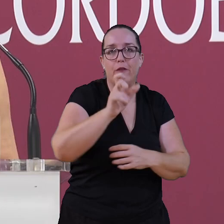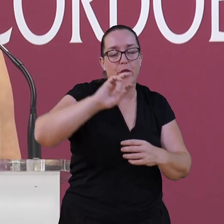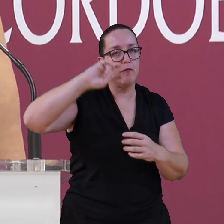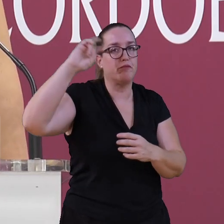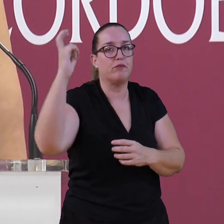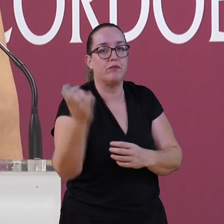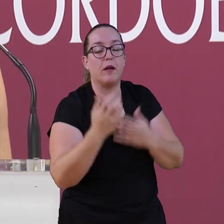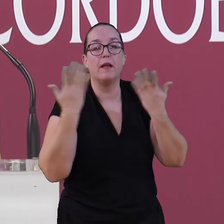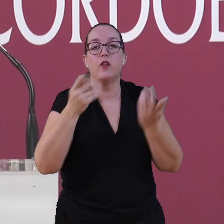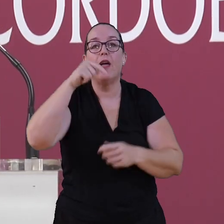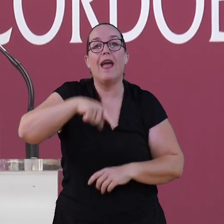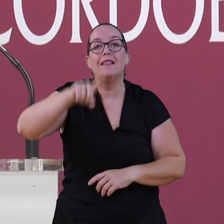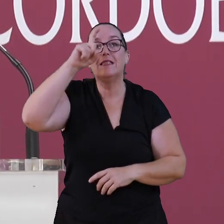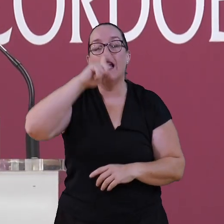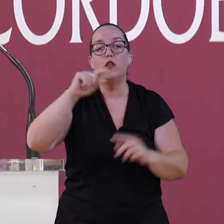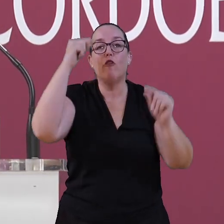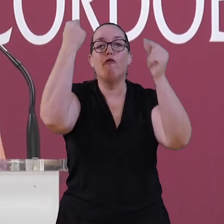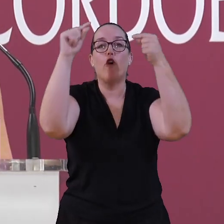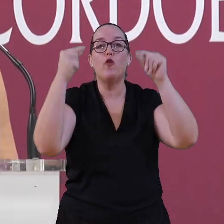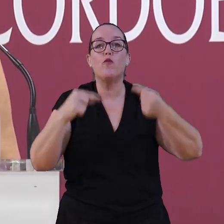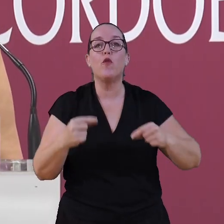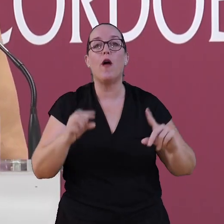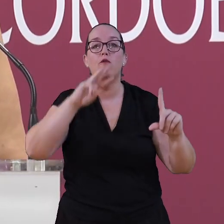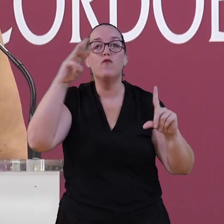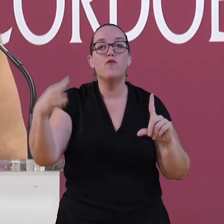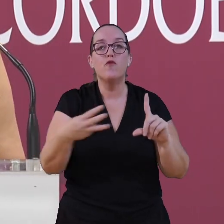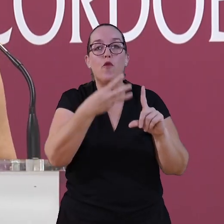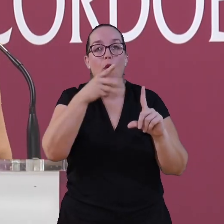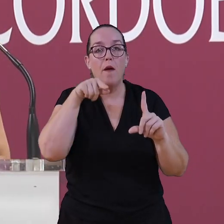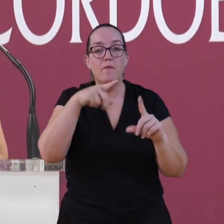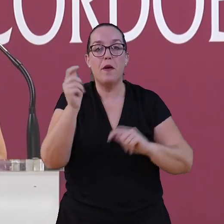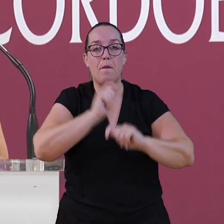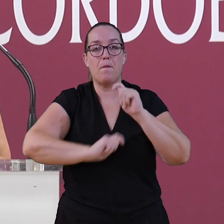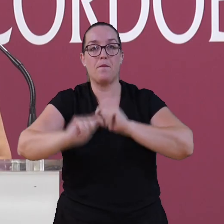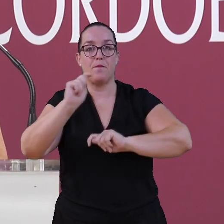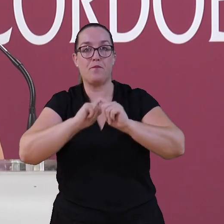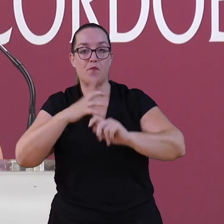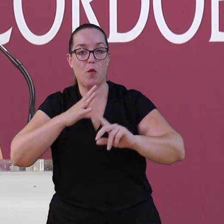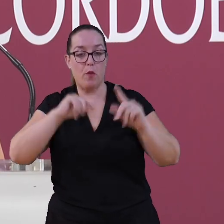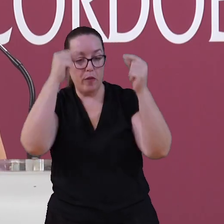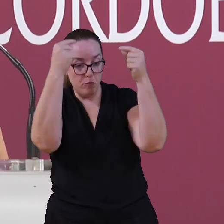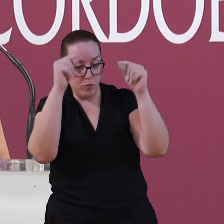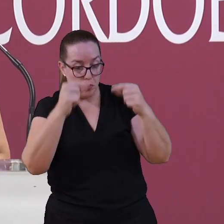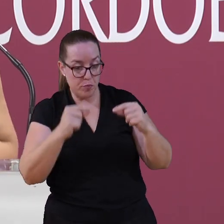se va a hacer todo a través de un formulario web que las entidades tienen que